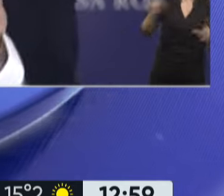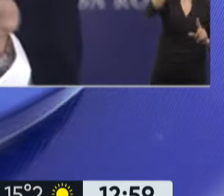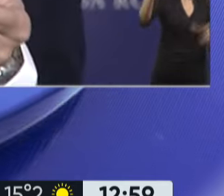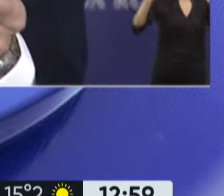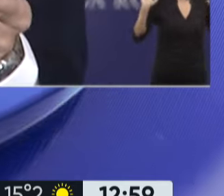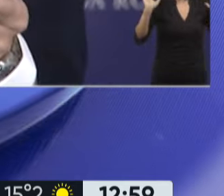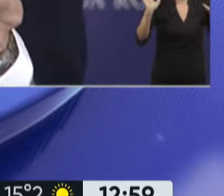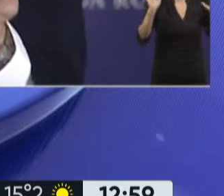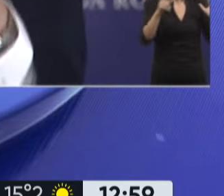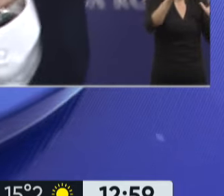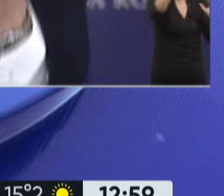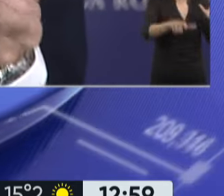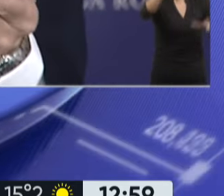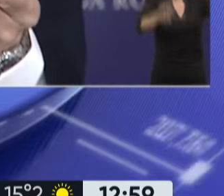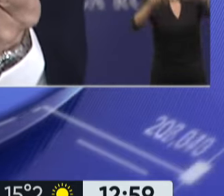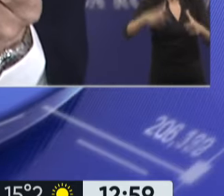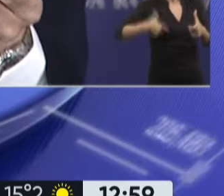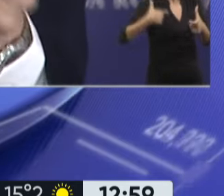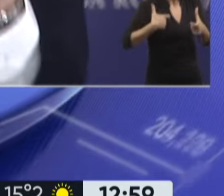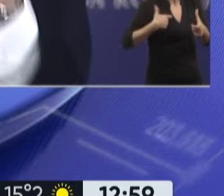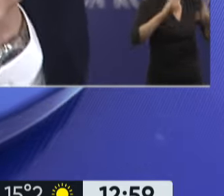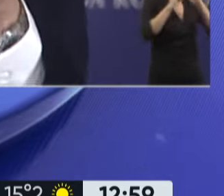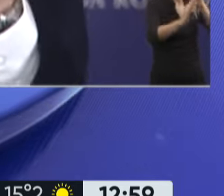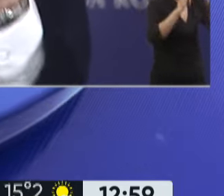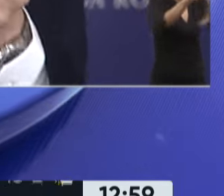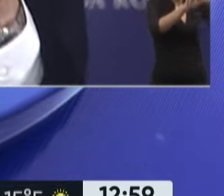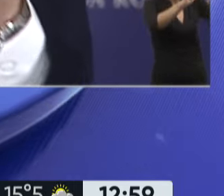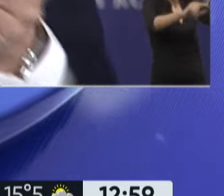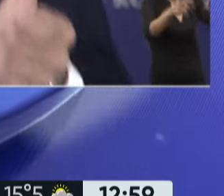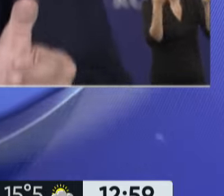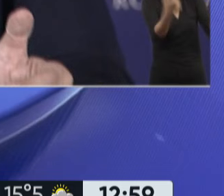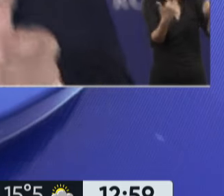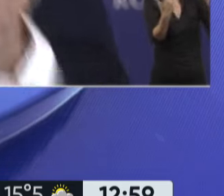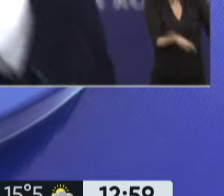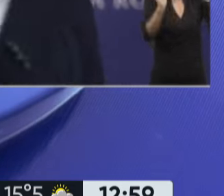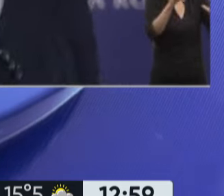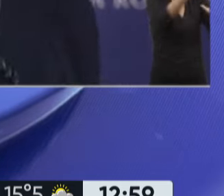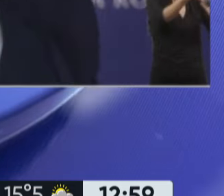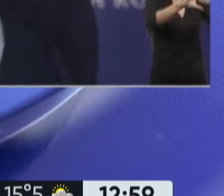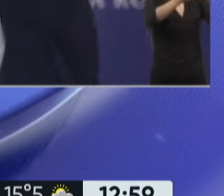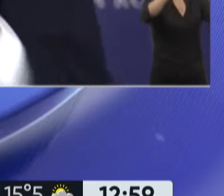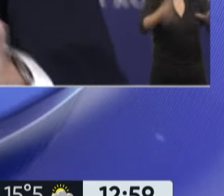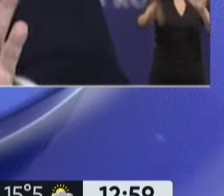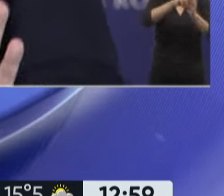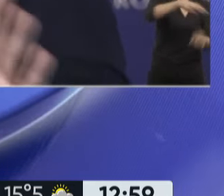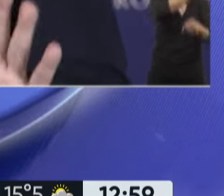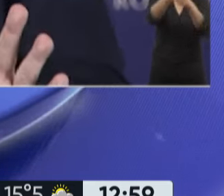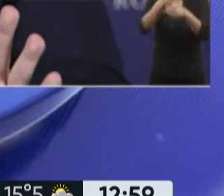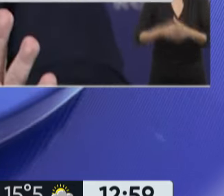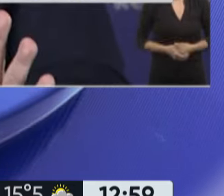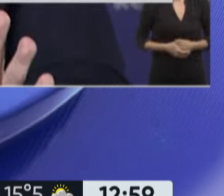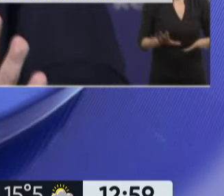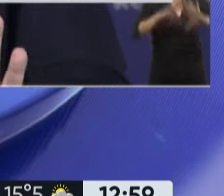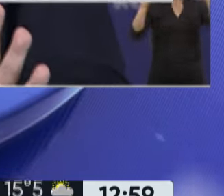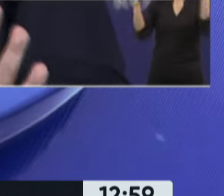Pero que elijan sus asociados. Démosles la oportunidad. Eso es libertad y eso es la ley. Cuarto, en el